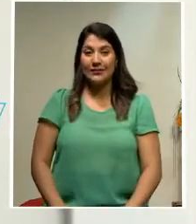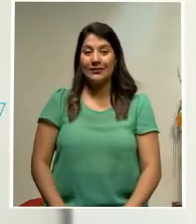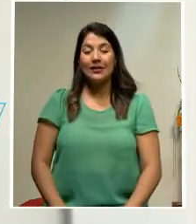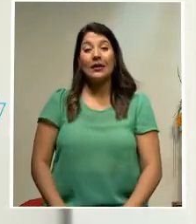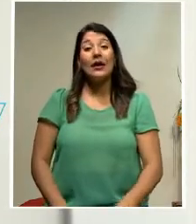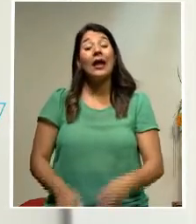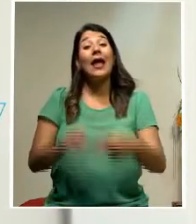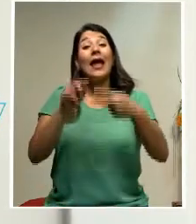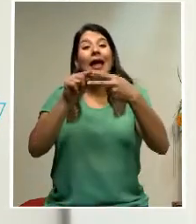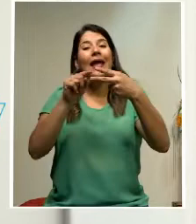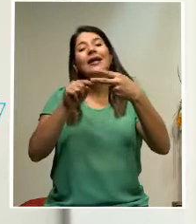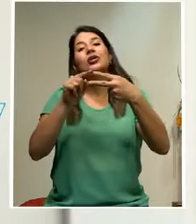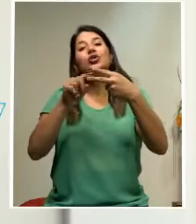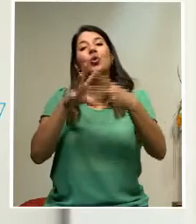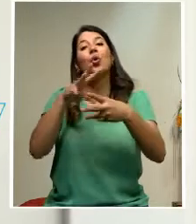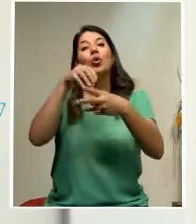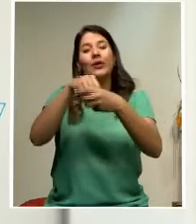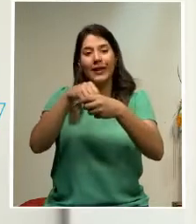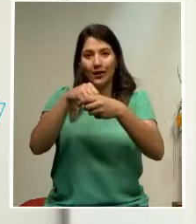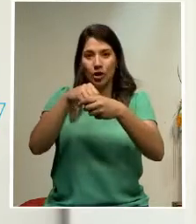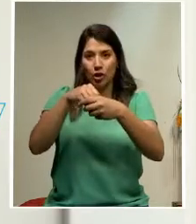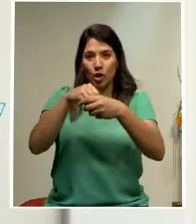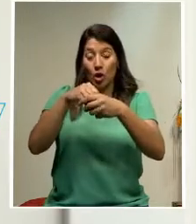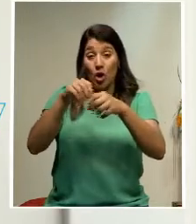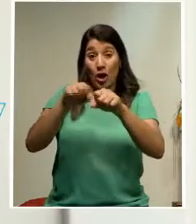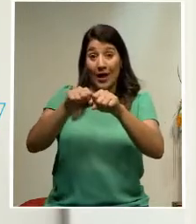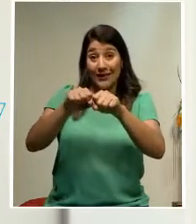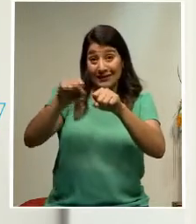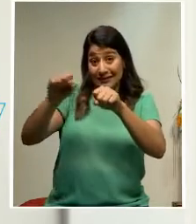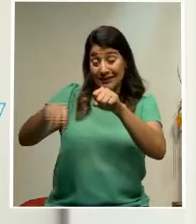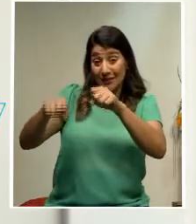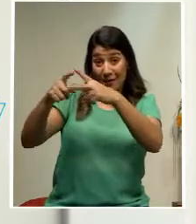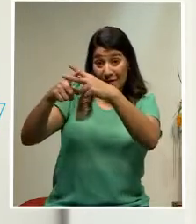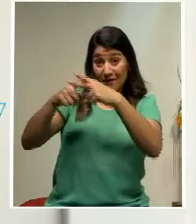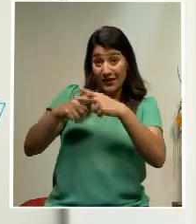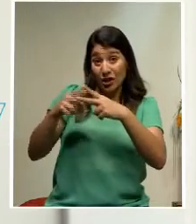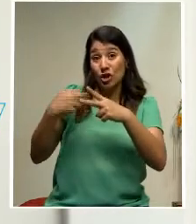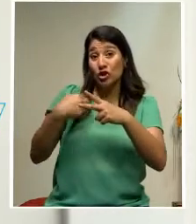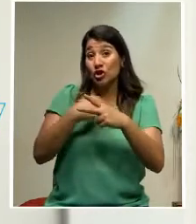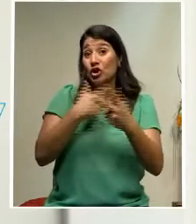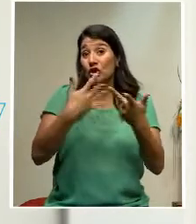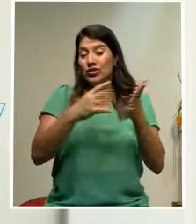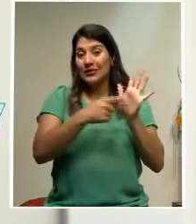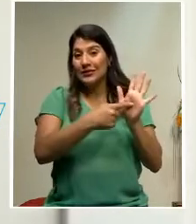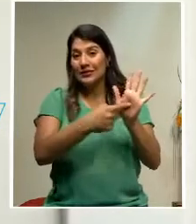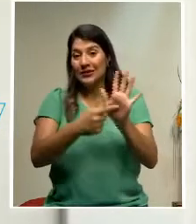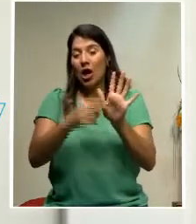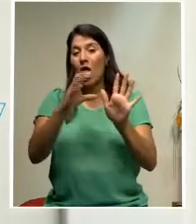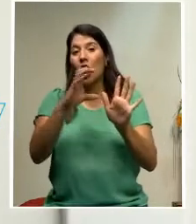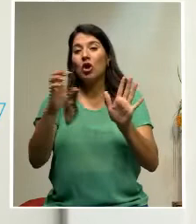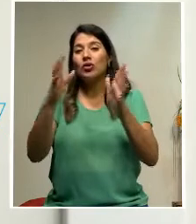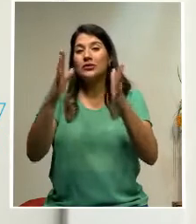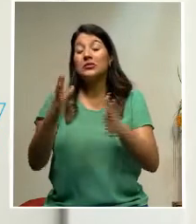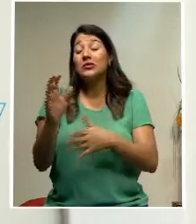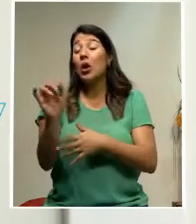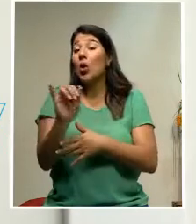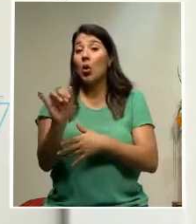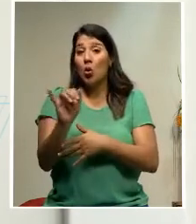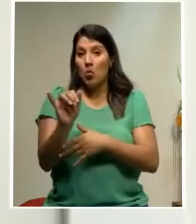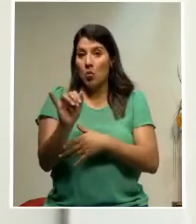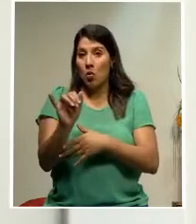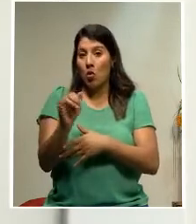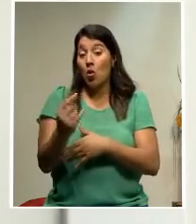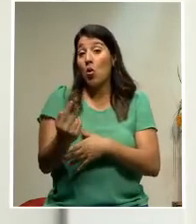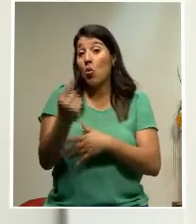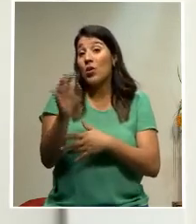es parte del esquema de financiamiento que le haremos presentado a todos los costarricenses como uno de los componentes del